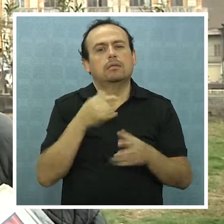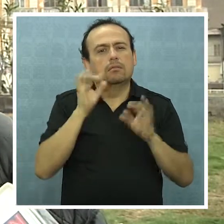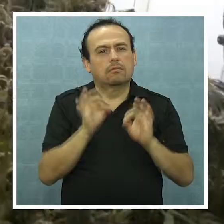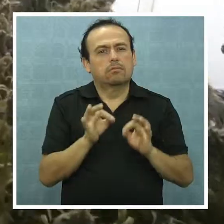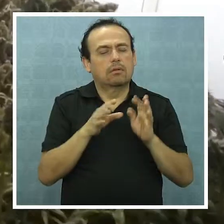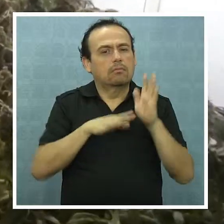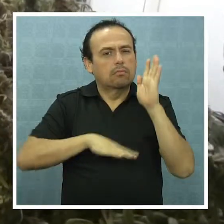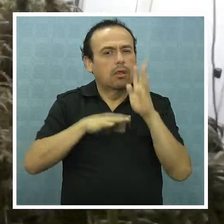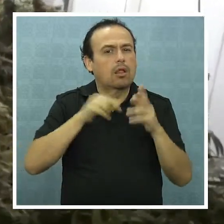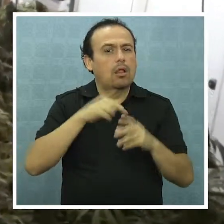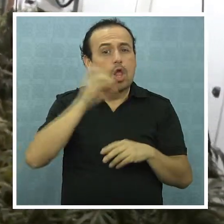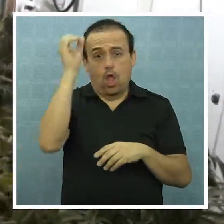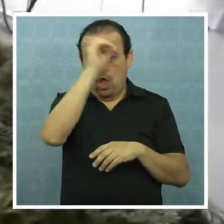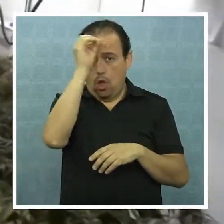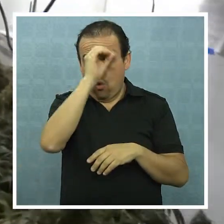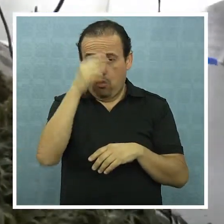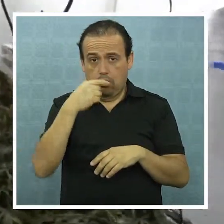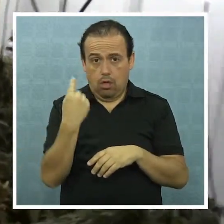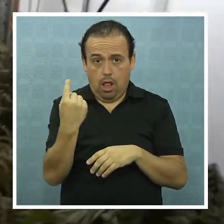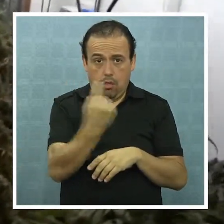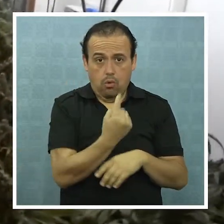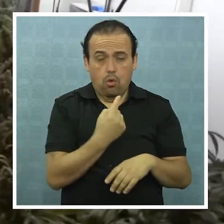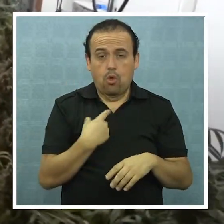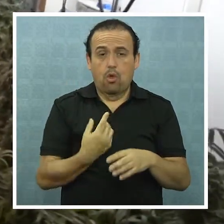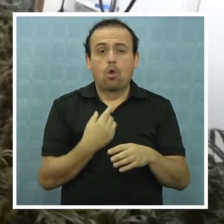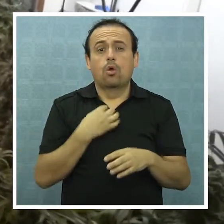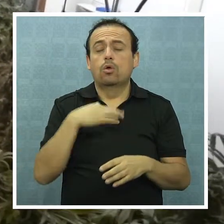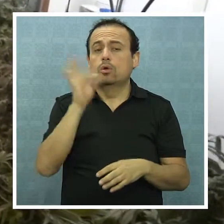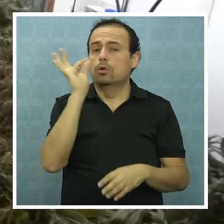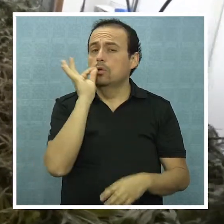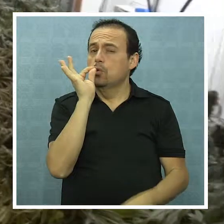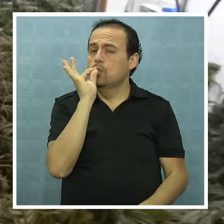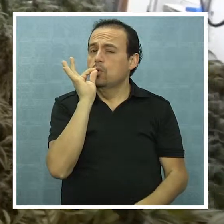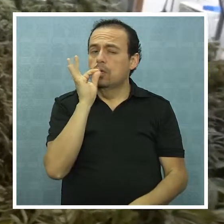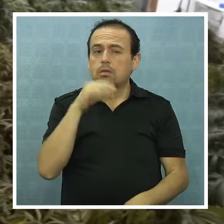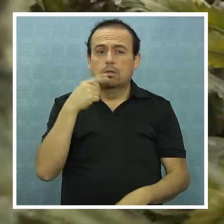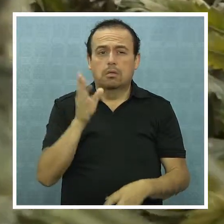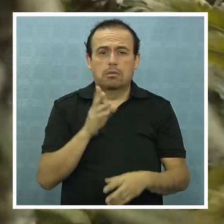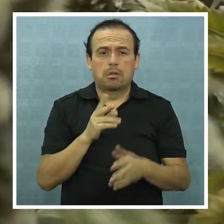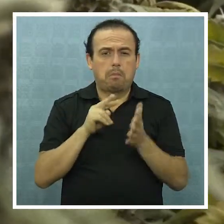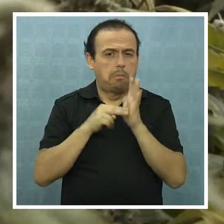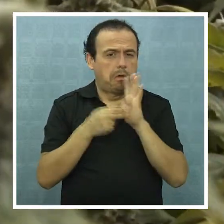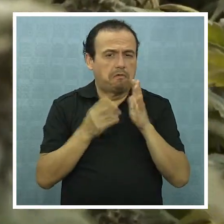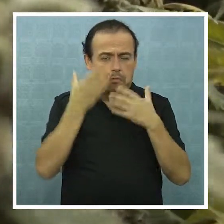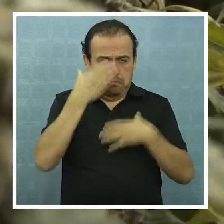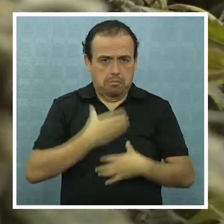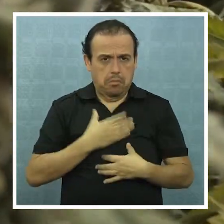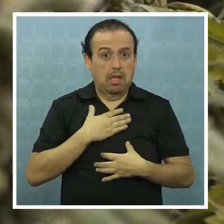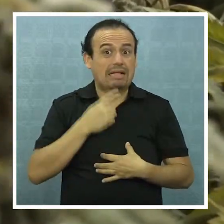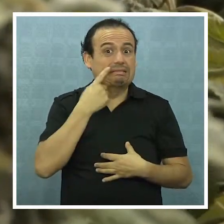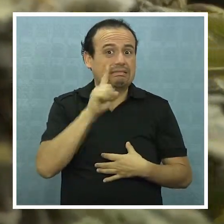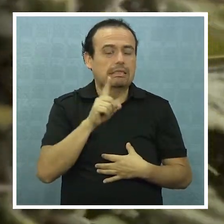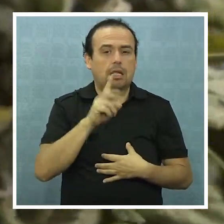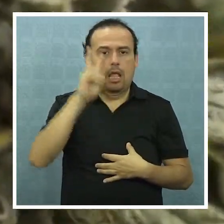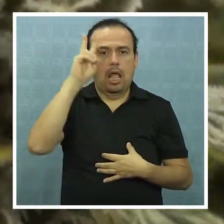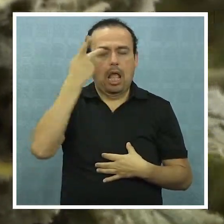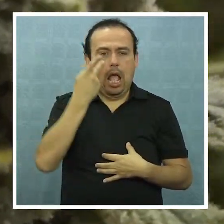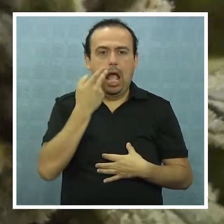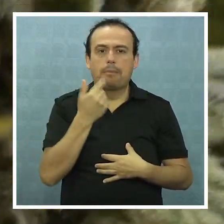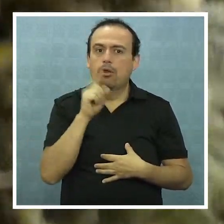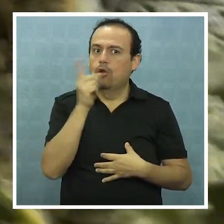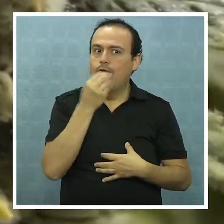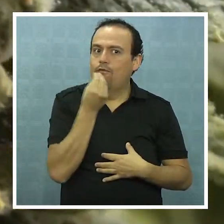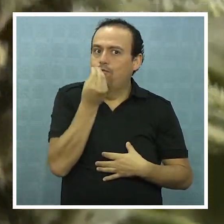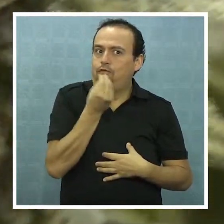las bases. Según los expertos, aunque el consumo de esta droga no presenta mayores problemas en el actuar, sí provoca cambios no